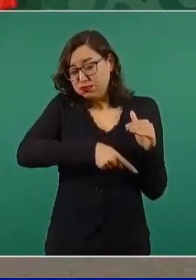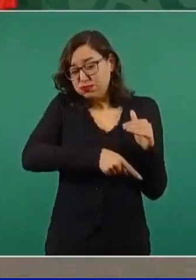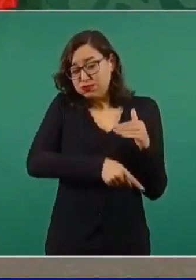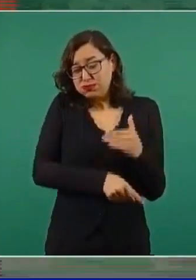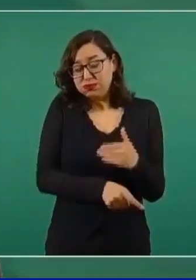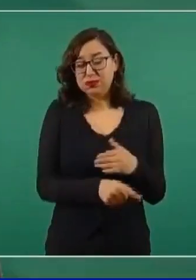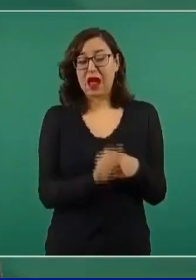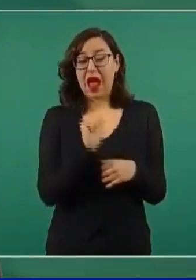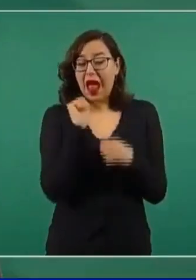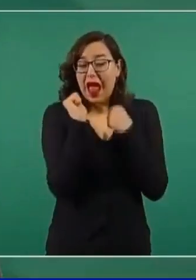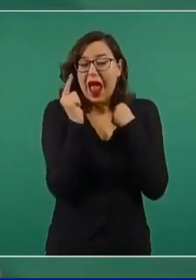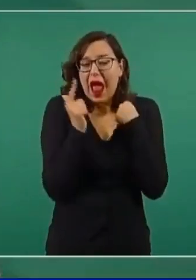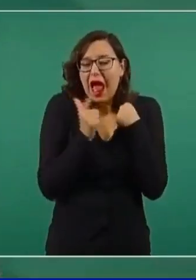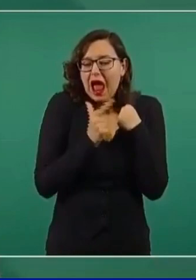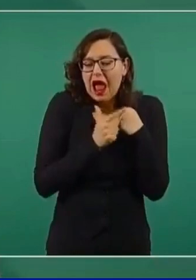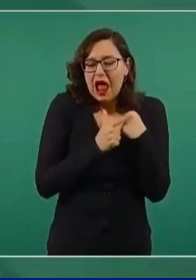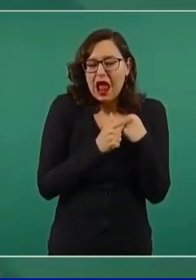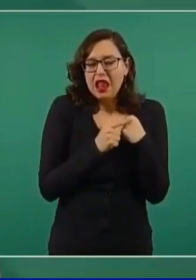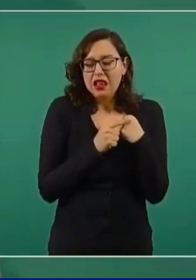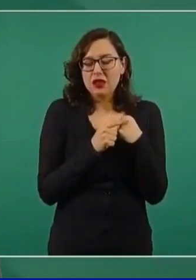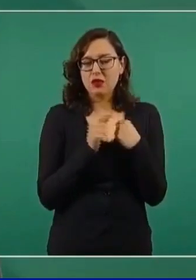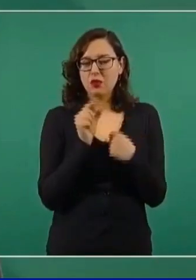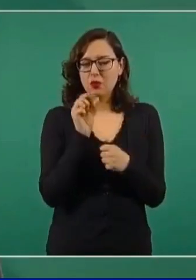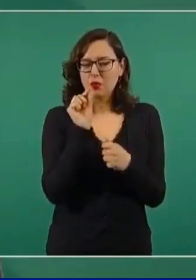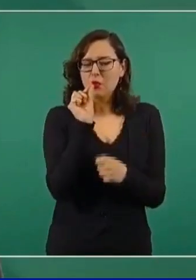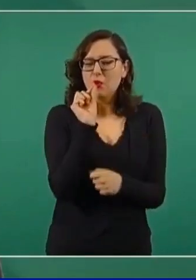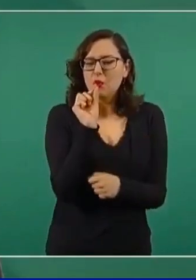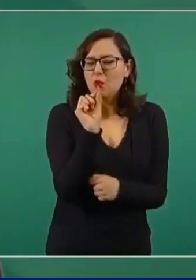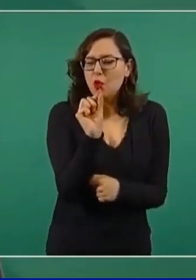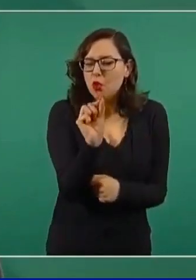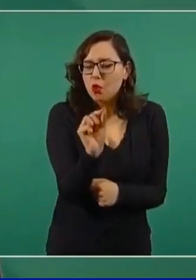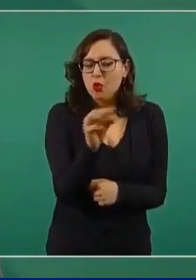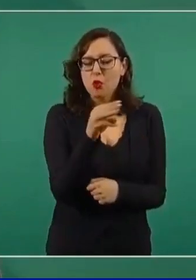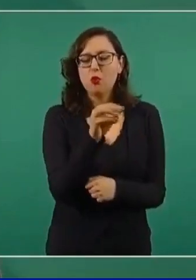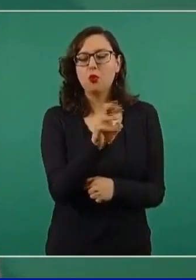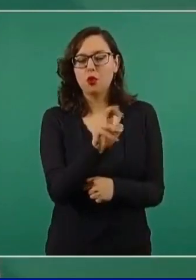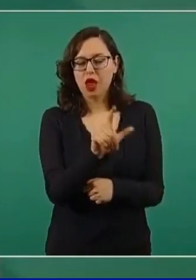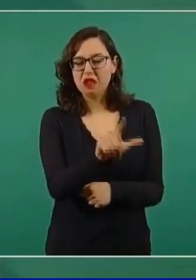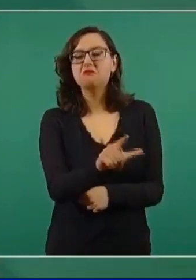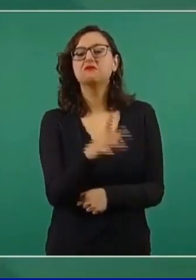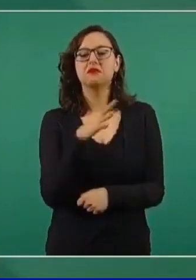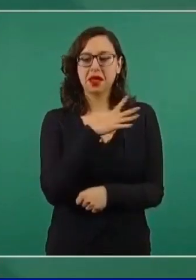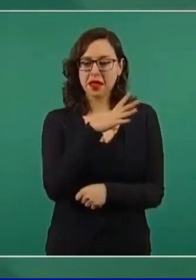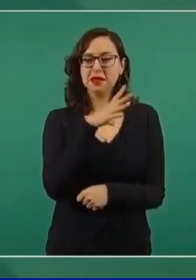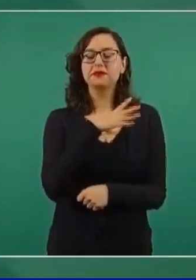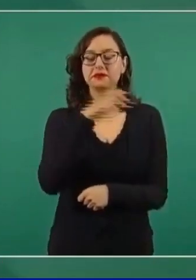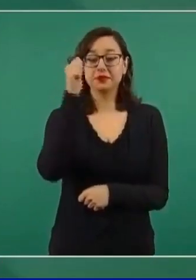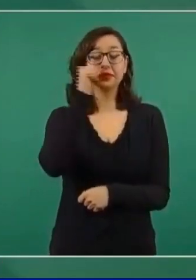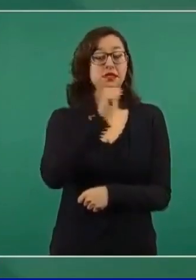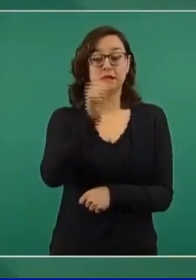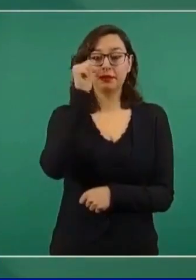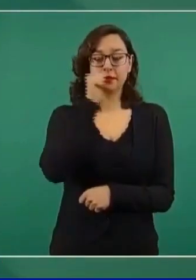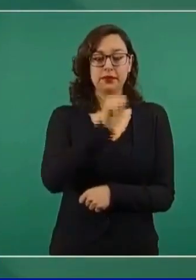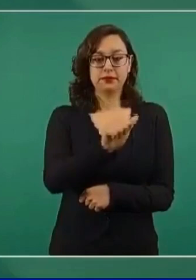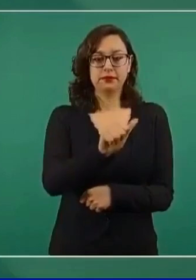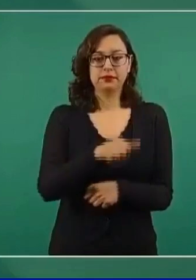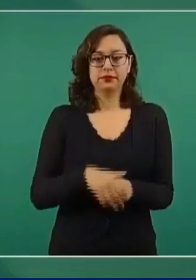una actitud moral, humana, siempre.